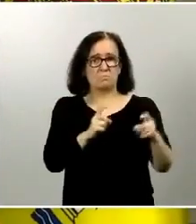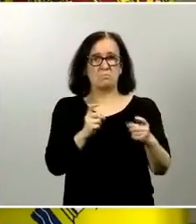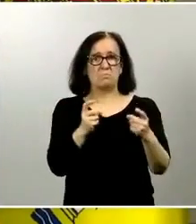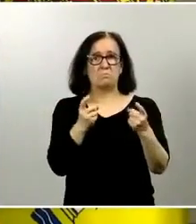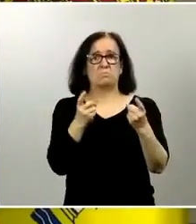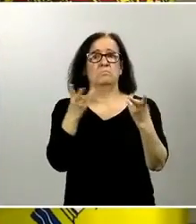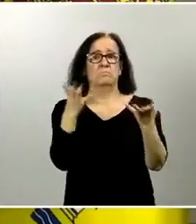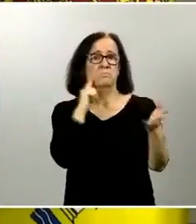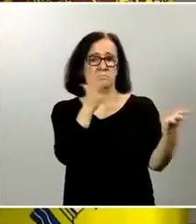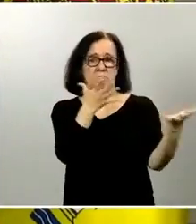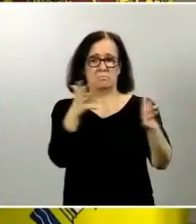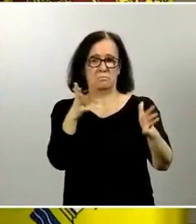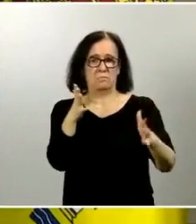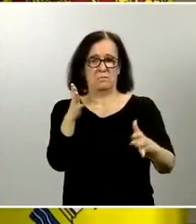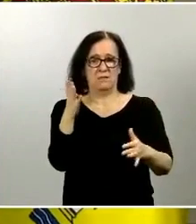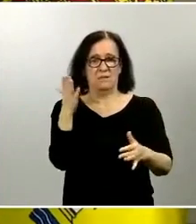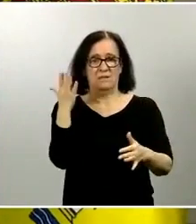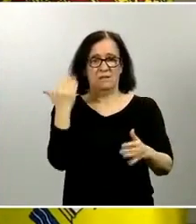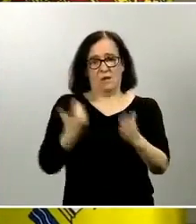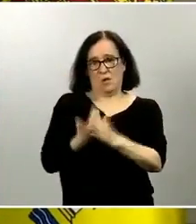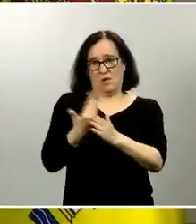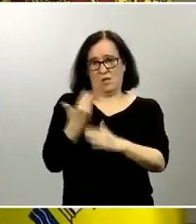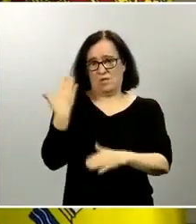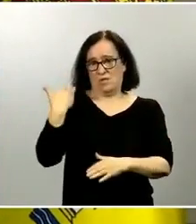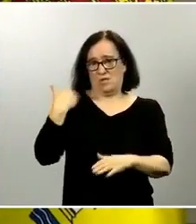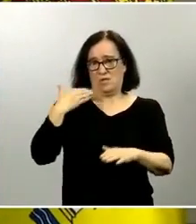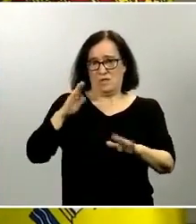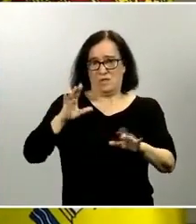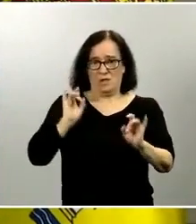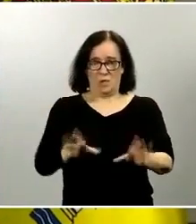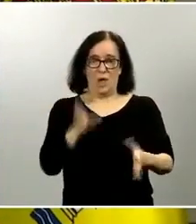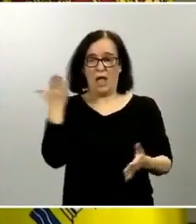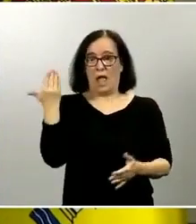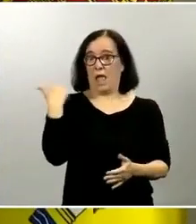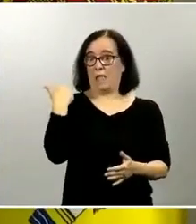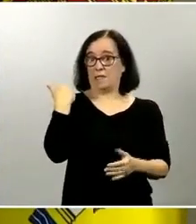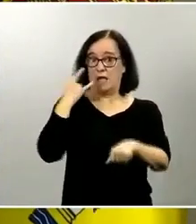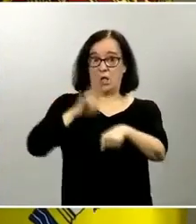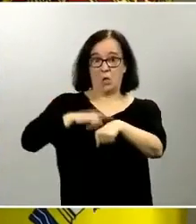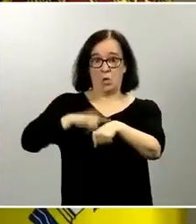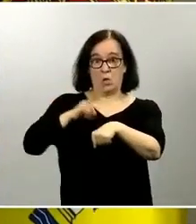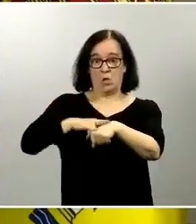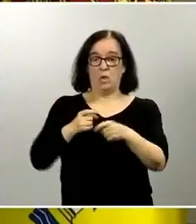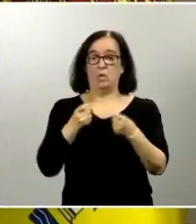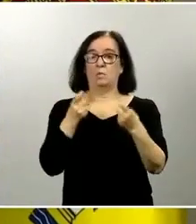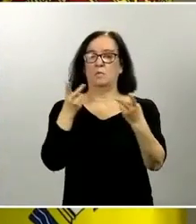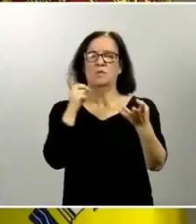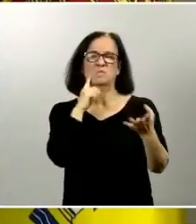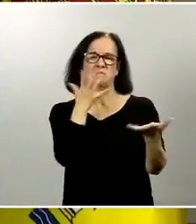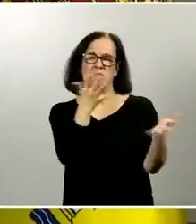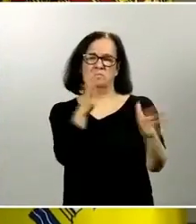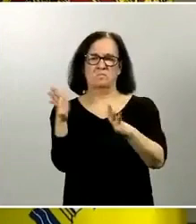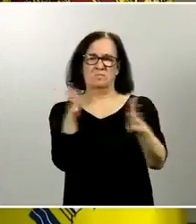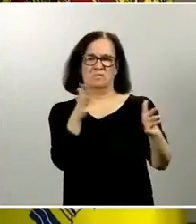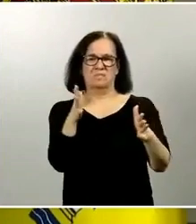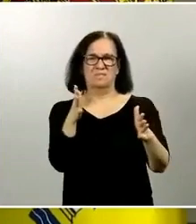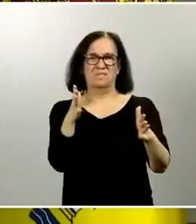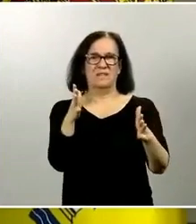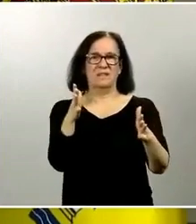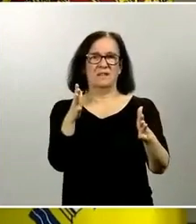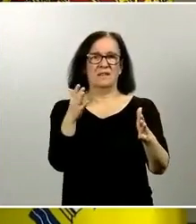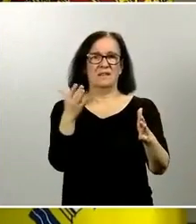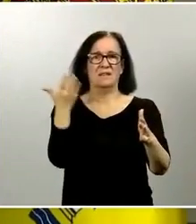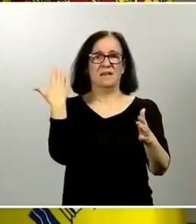las de a las de los últimos días de hecho en el día de ayer lunes las cifras fueron similares a los últimos días de la semana